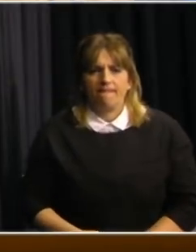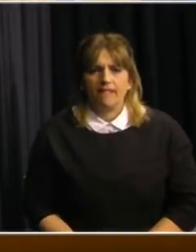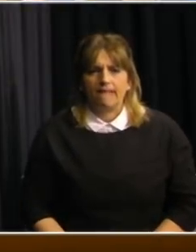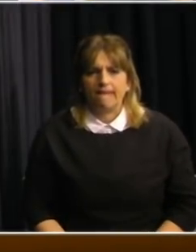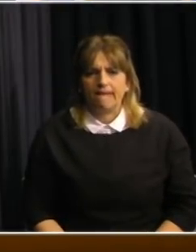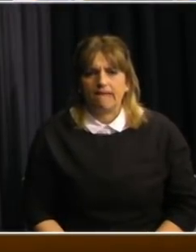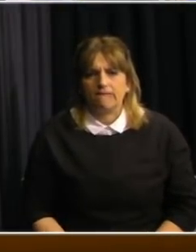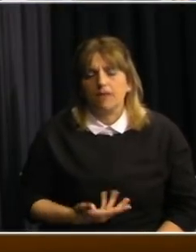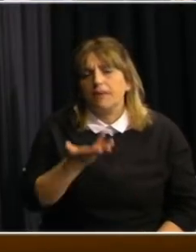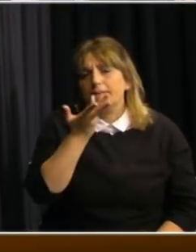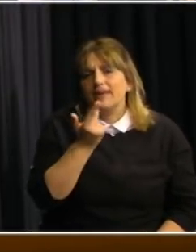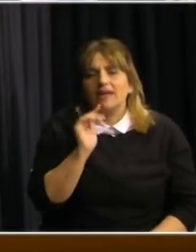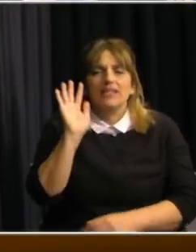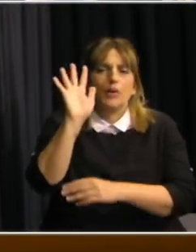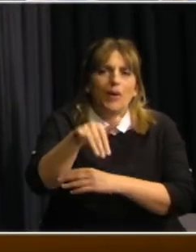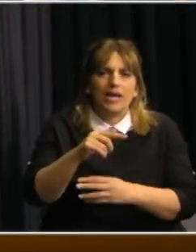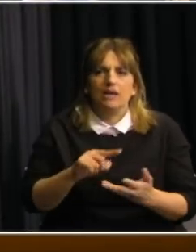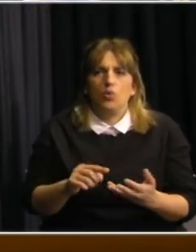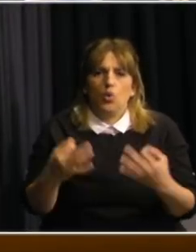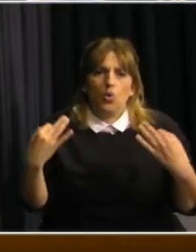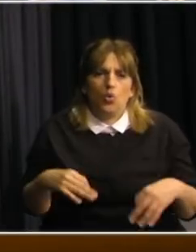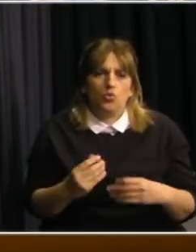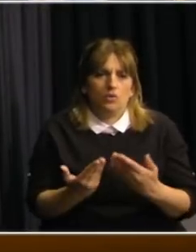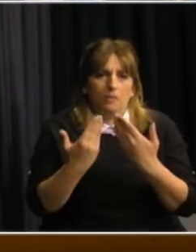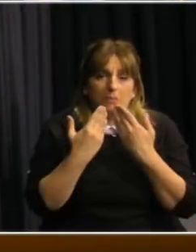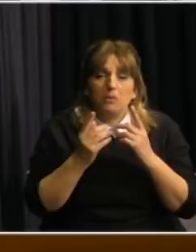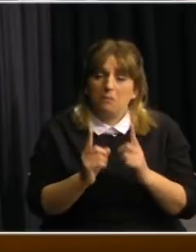me encanta el básquetbol y me preguntaba lo mismo que tú